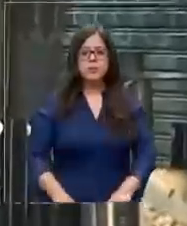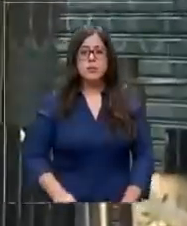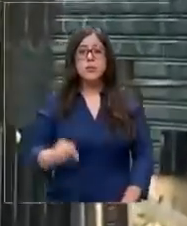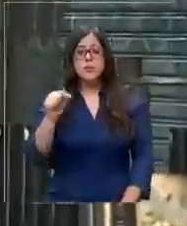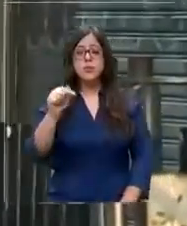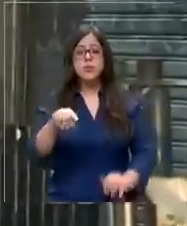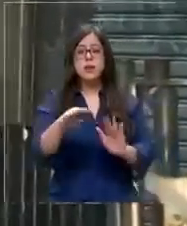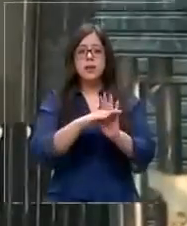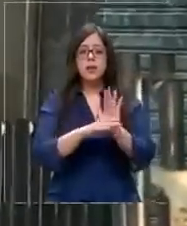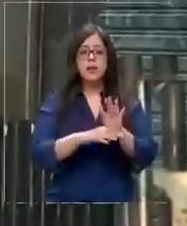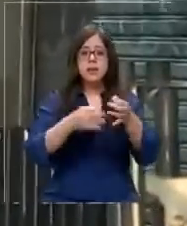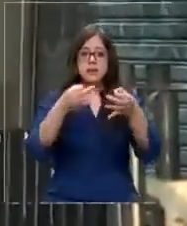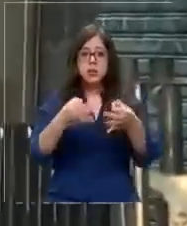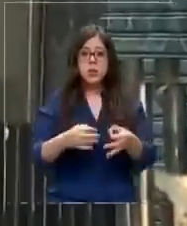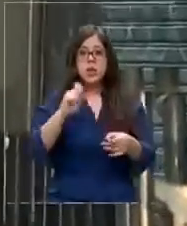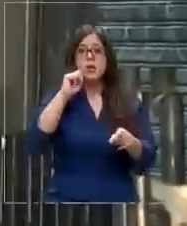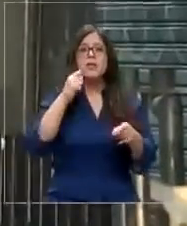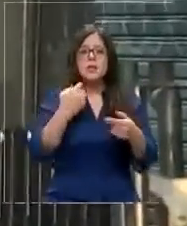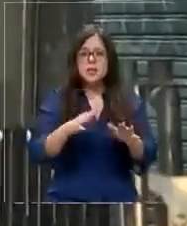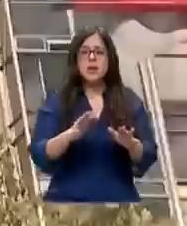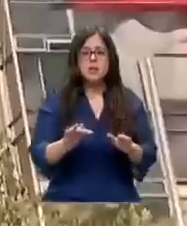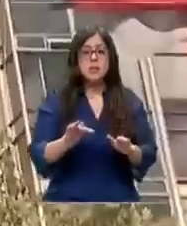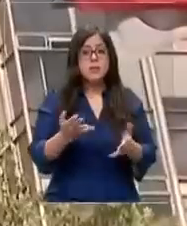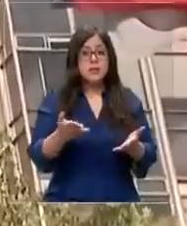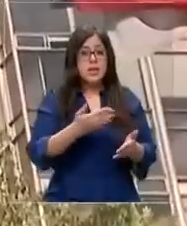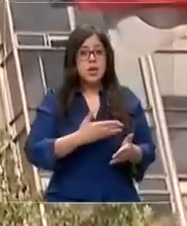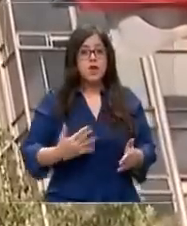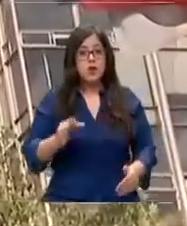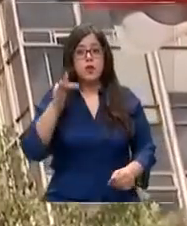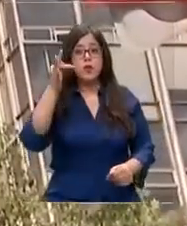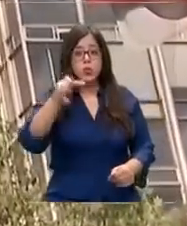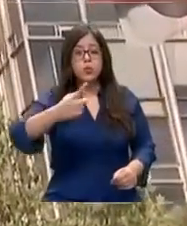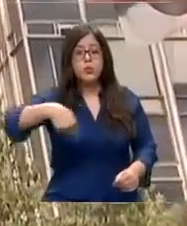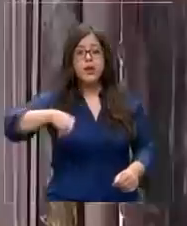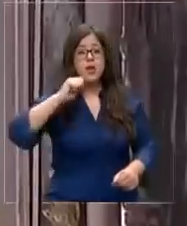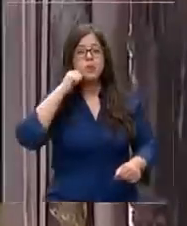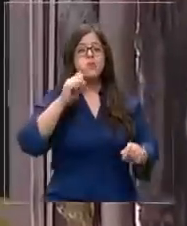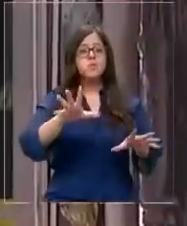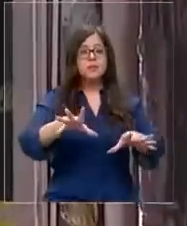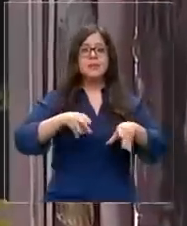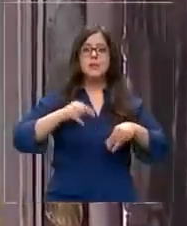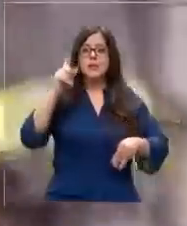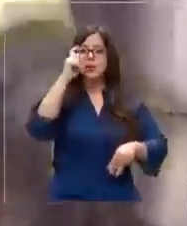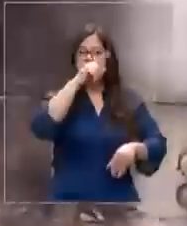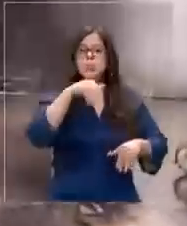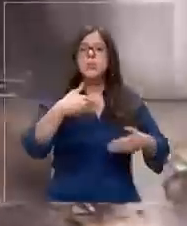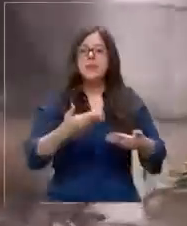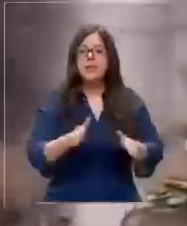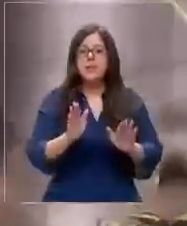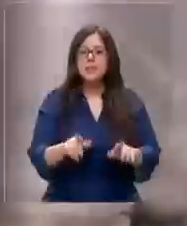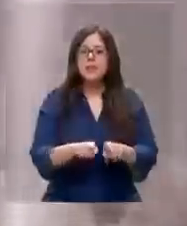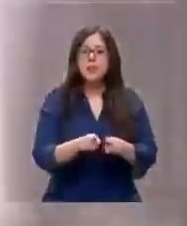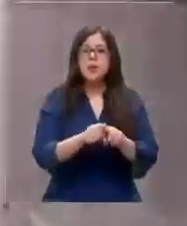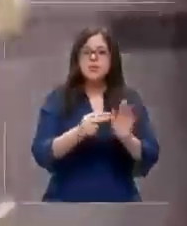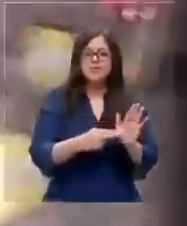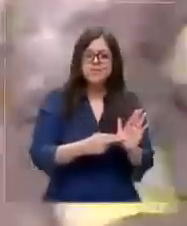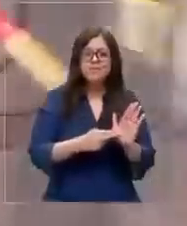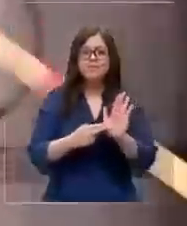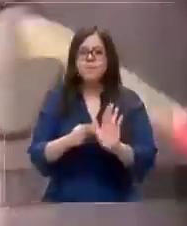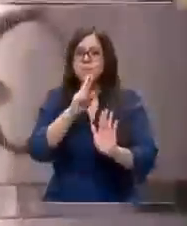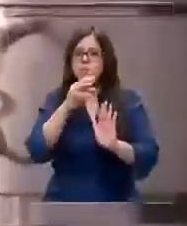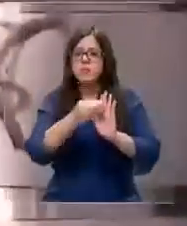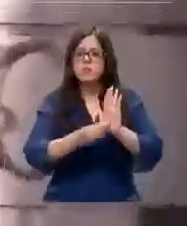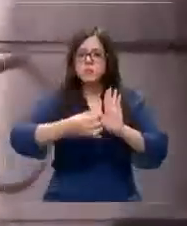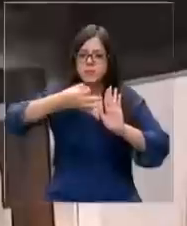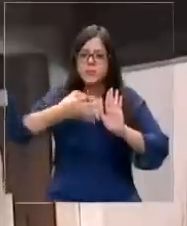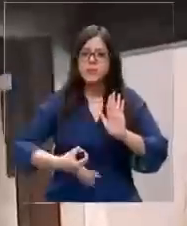Una agenda de seguridad que reconocen al interior de la futura administración les ha costado asumir, pero que ahora esperan poder relevar, demostrando resultados